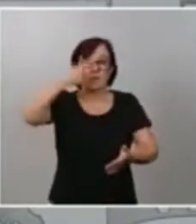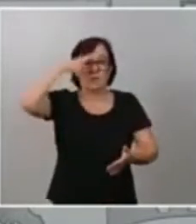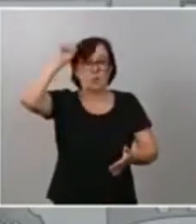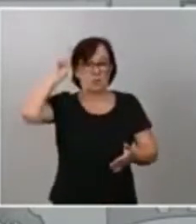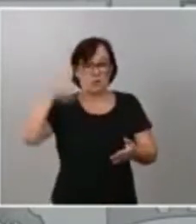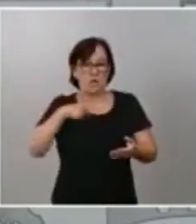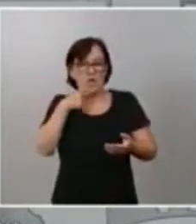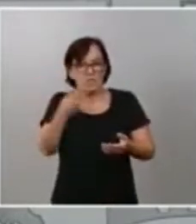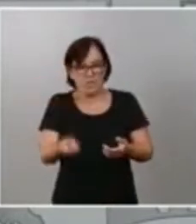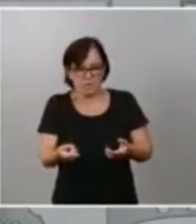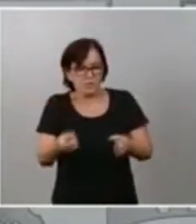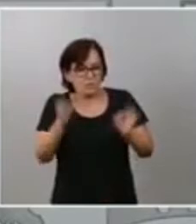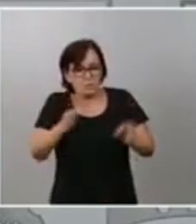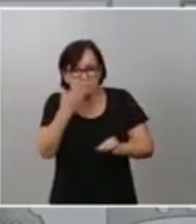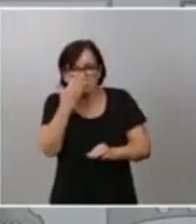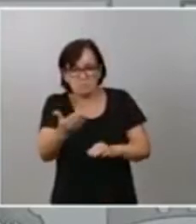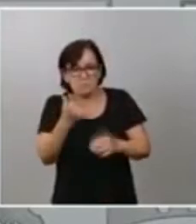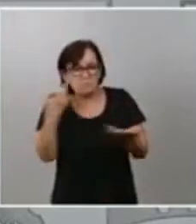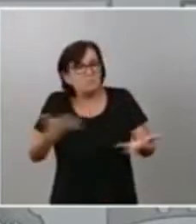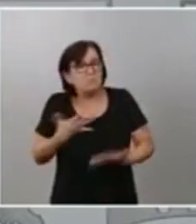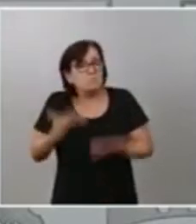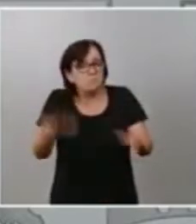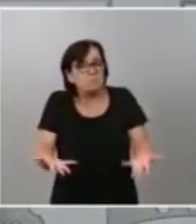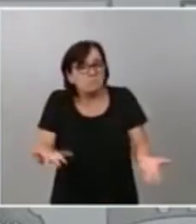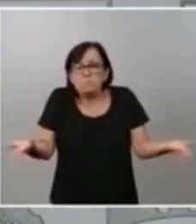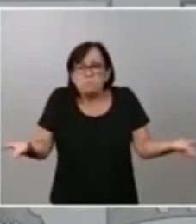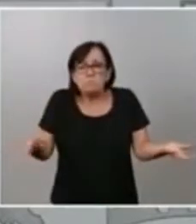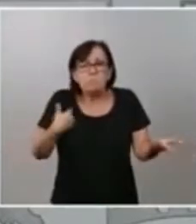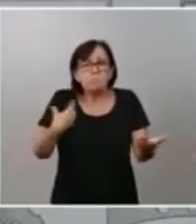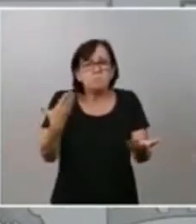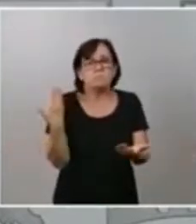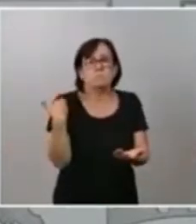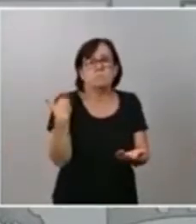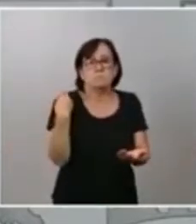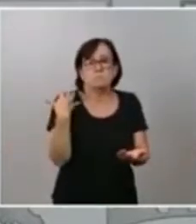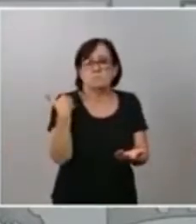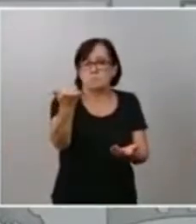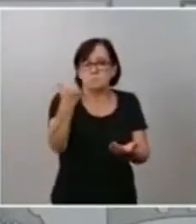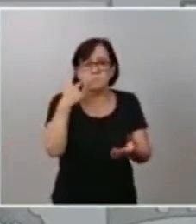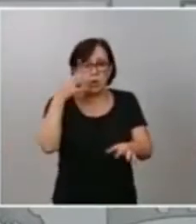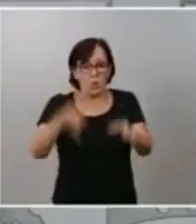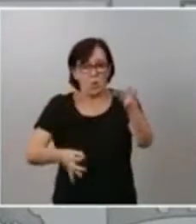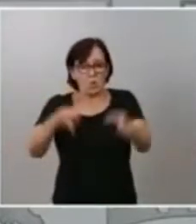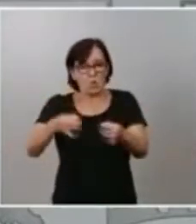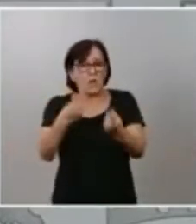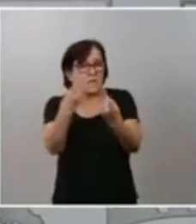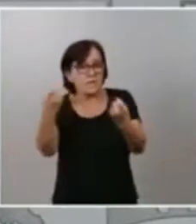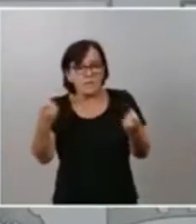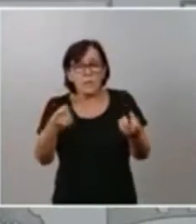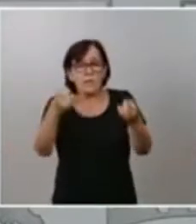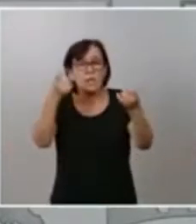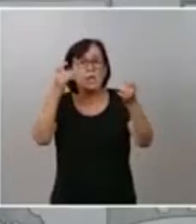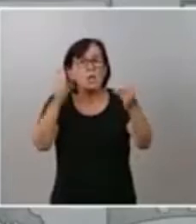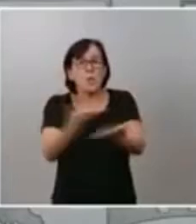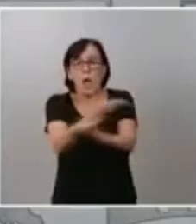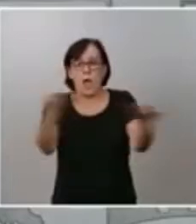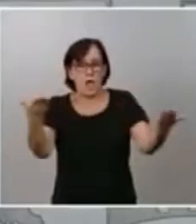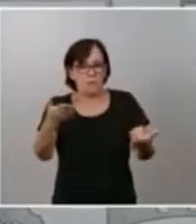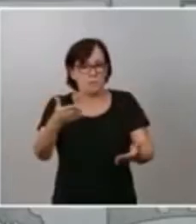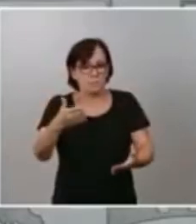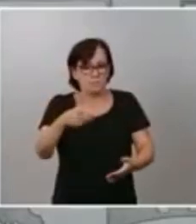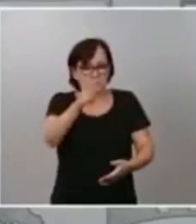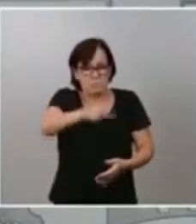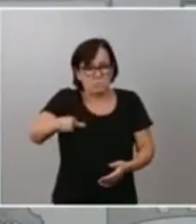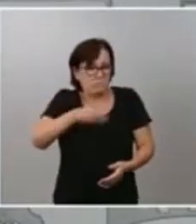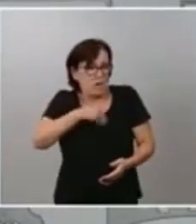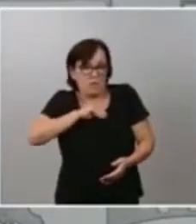está a disposición de la justicia, si es que fuera necesario, como cualquier otro español. Por tanto,